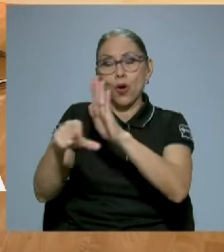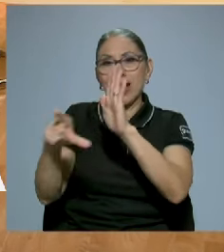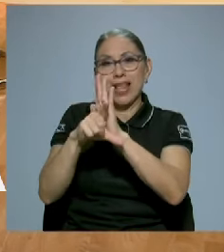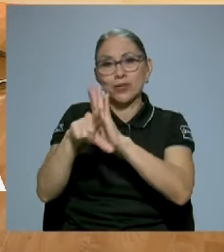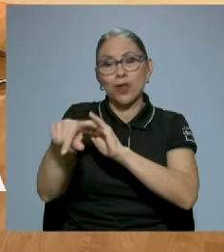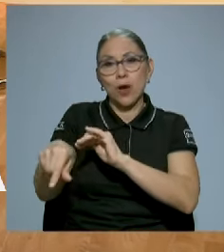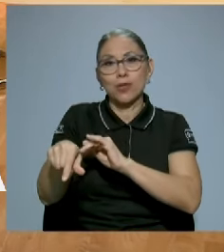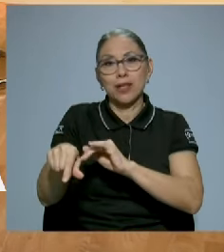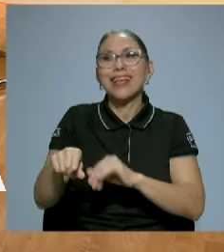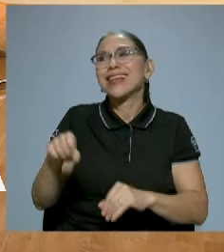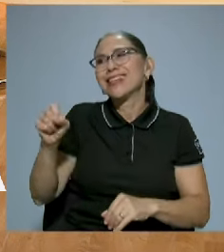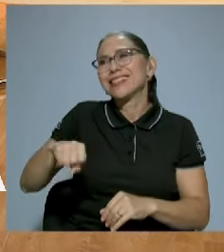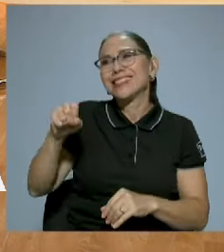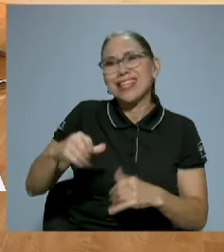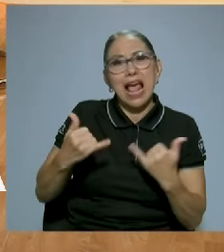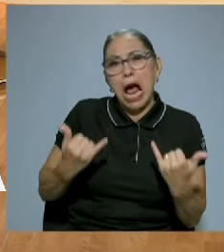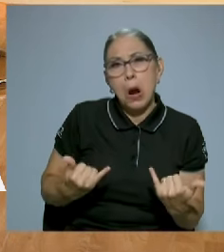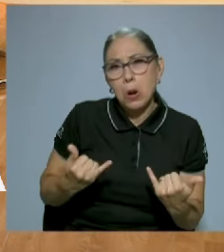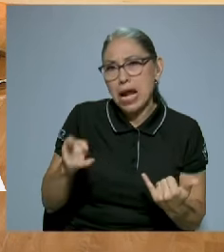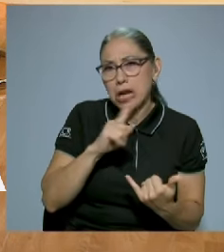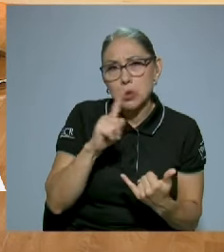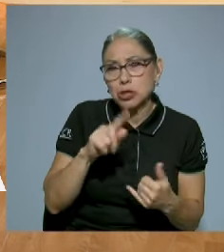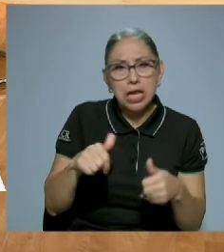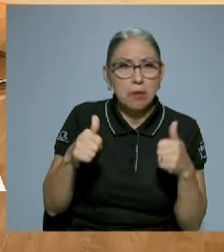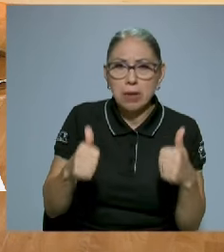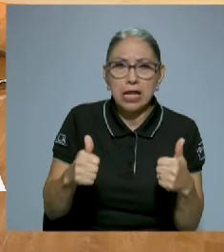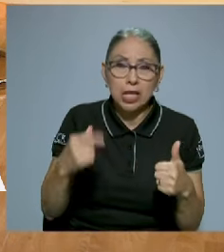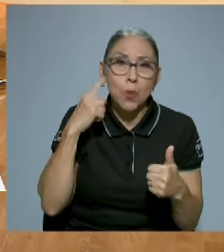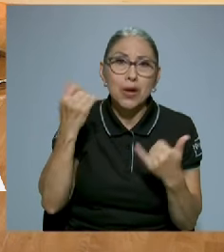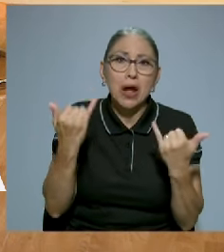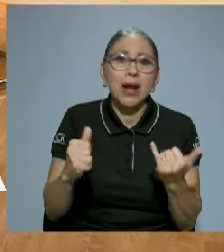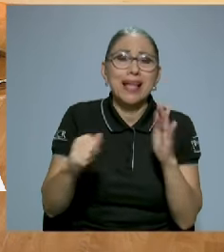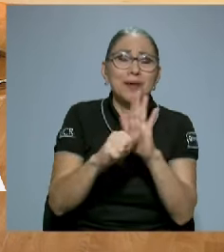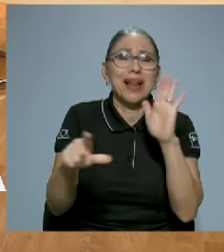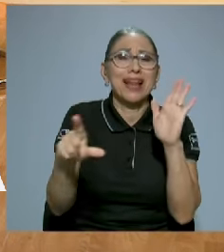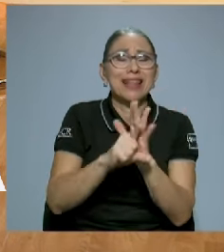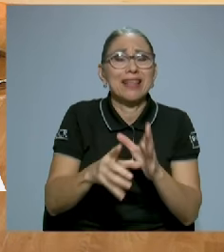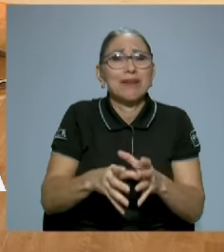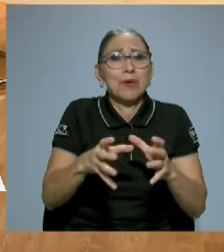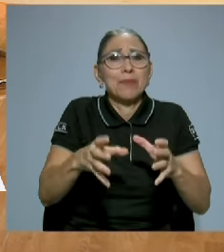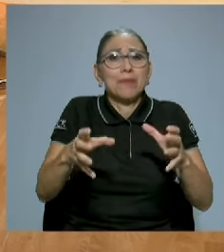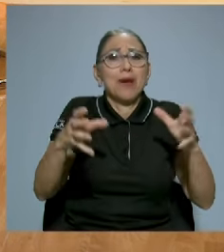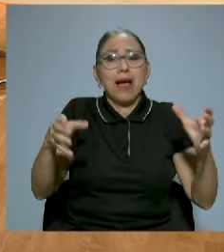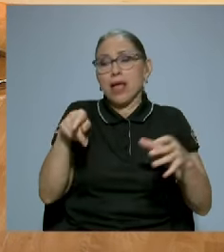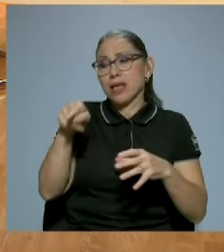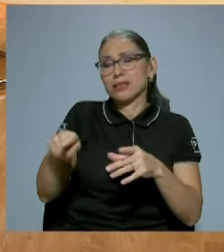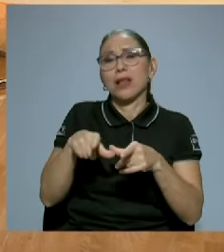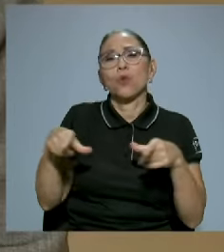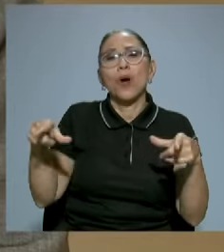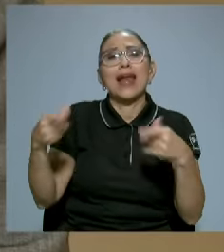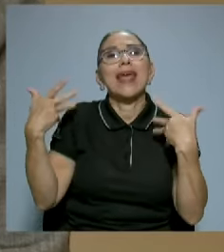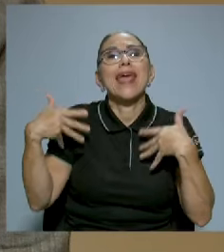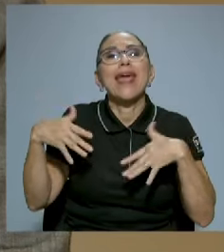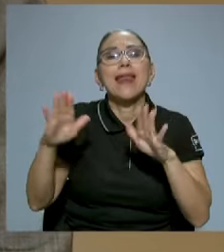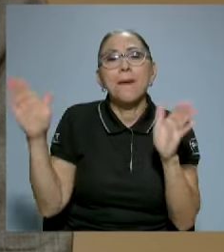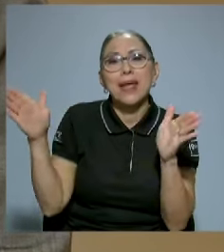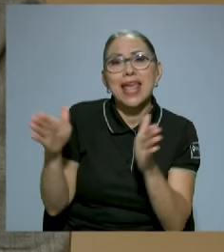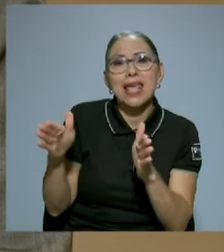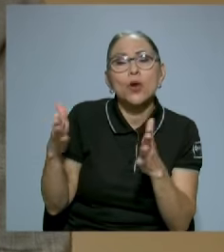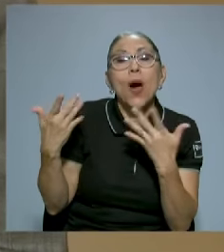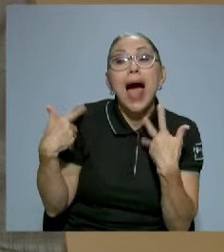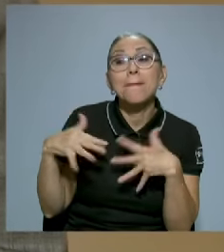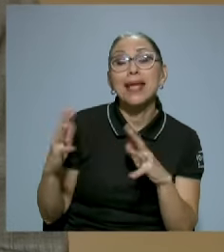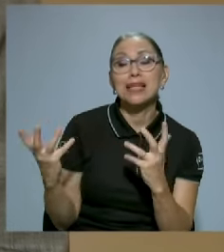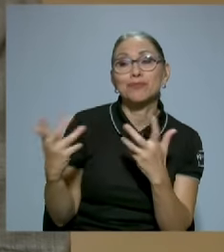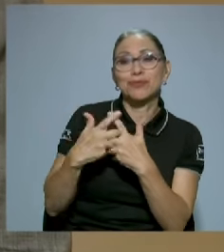no sería práctico porque la Asamblea ha crecido tanto que el lugar era muy pequeño, apenas para las necesidades de la época, pero